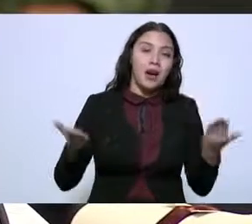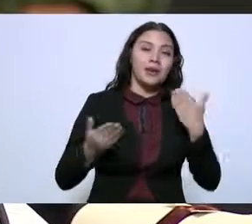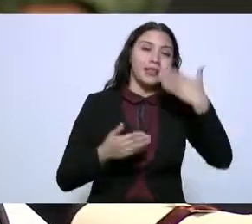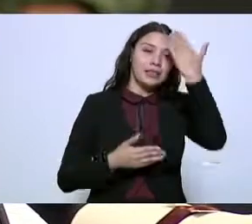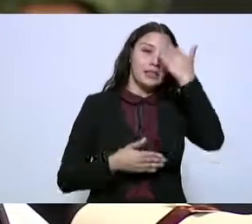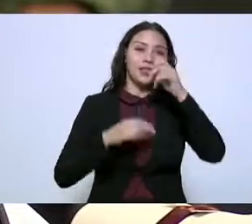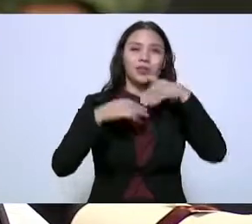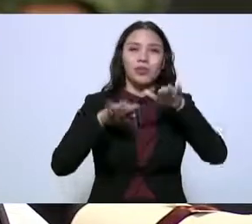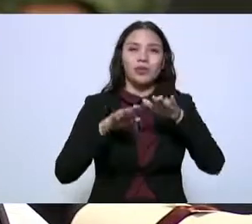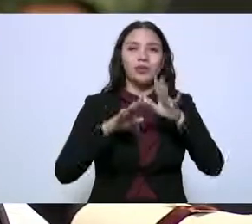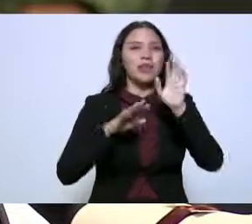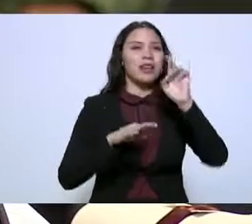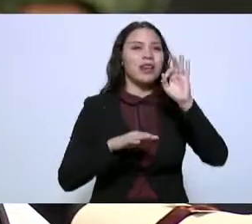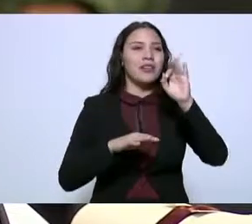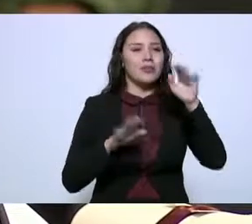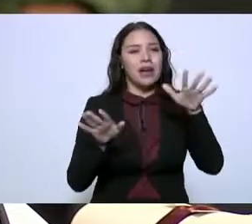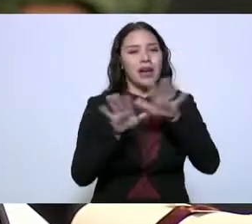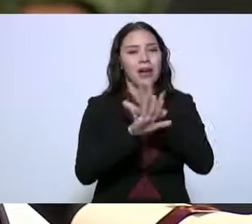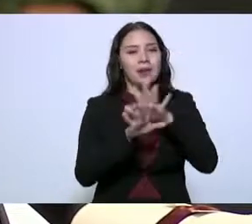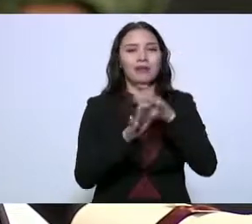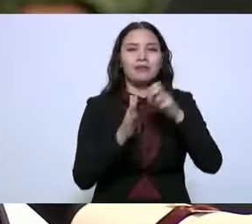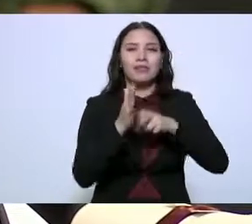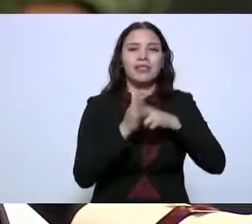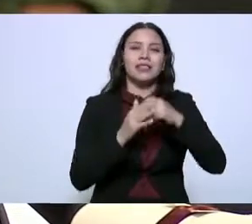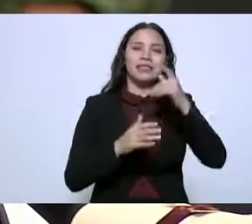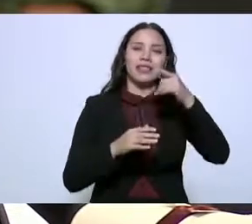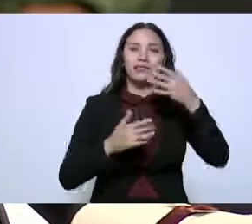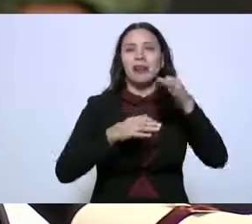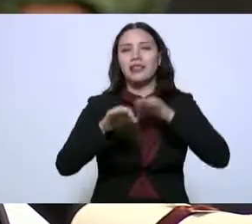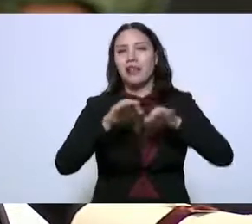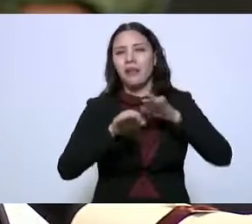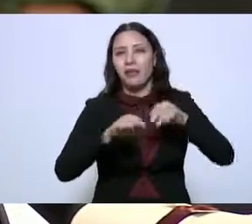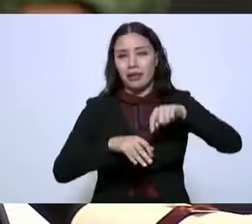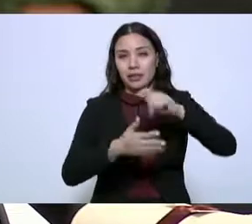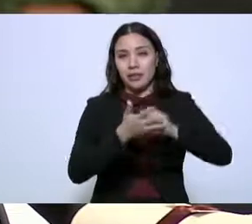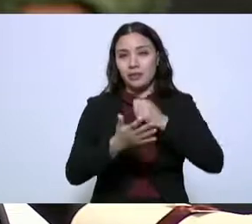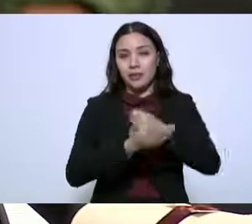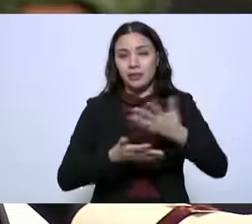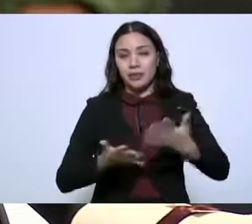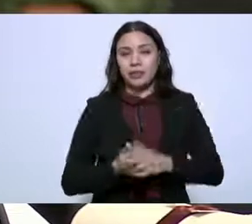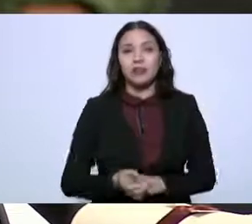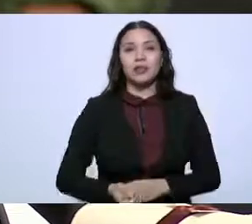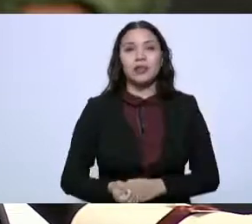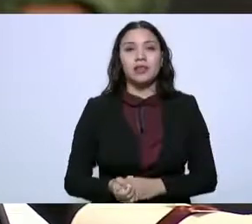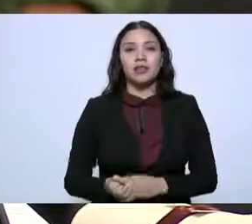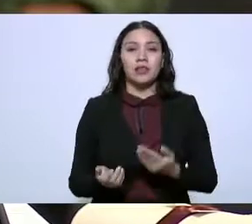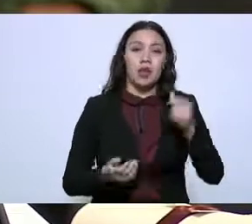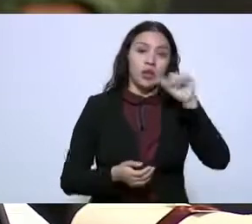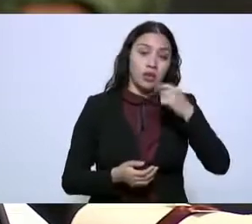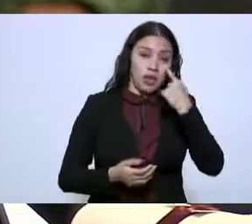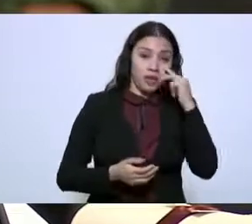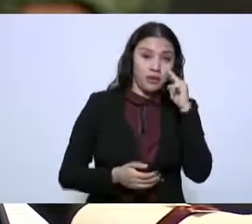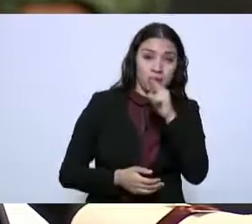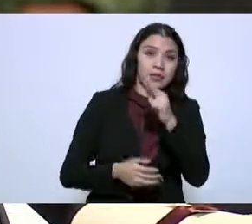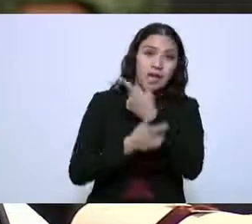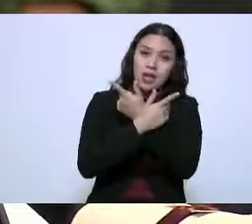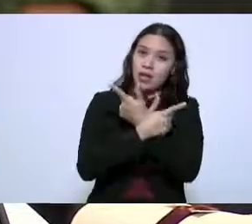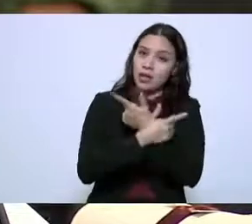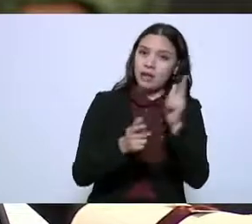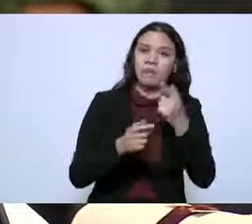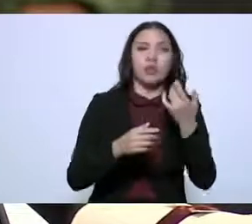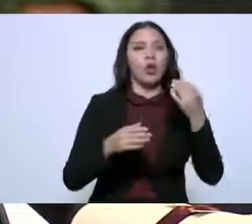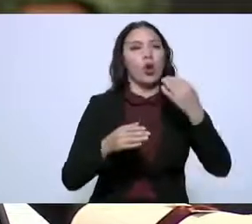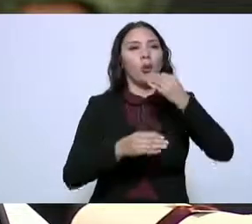respecto a la reforma laboral implementada en Tamaulipas, hoy se garantiza la libertad y la